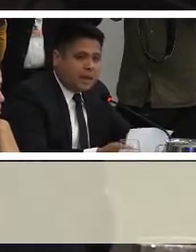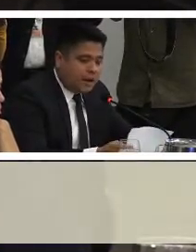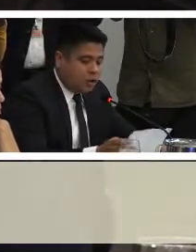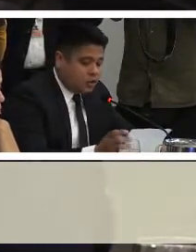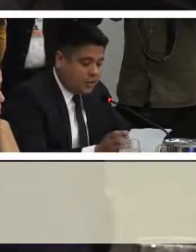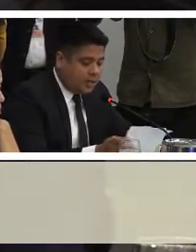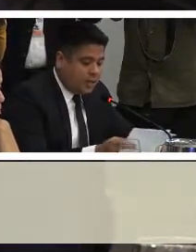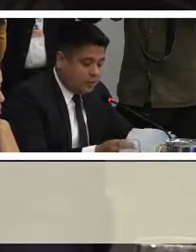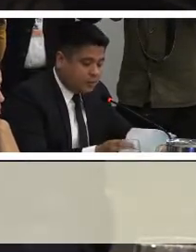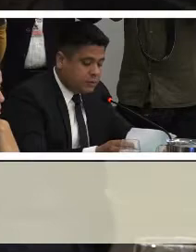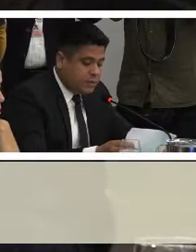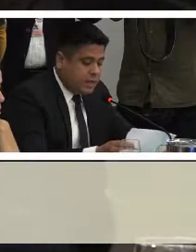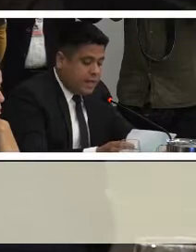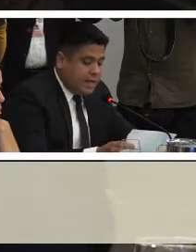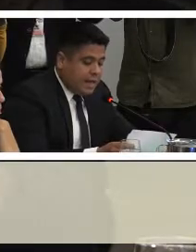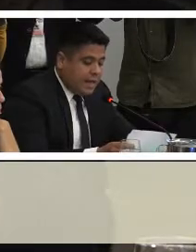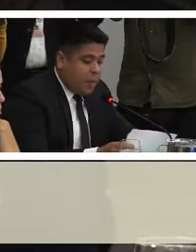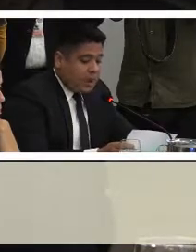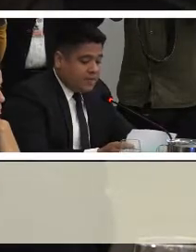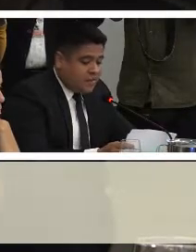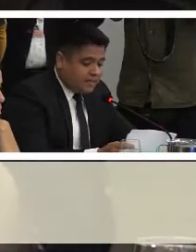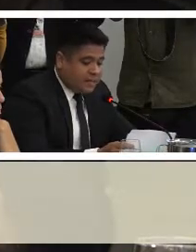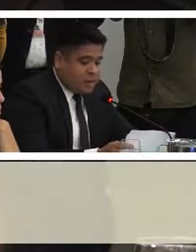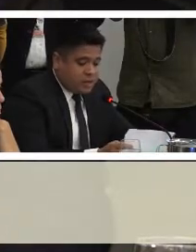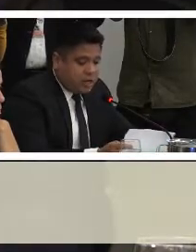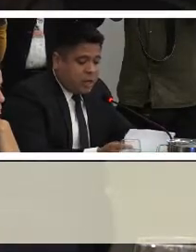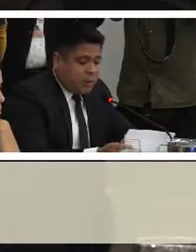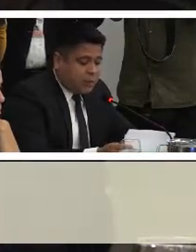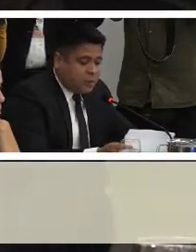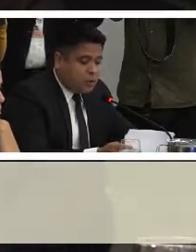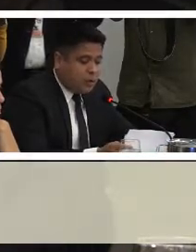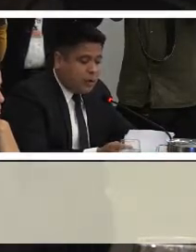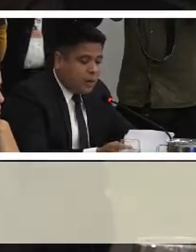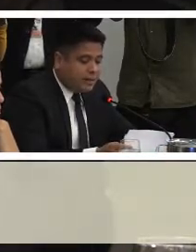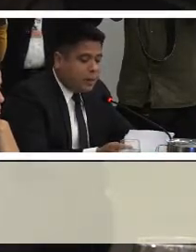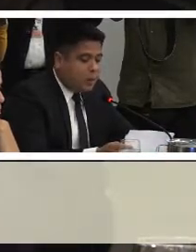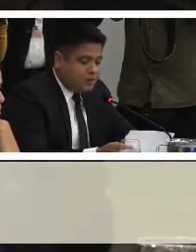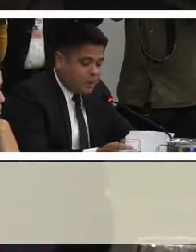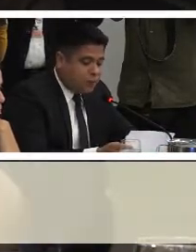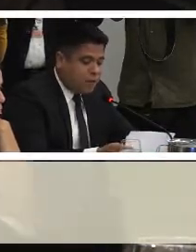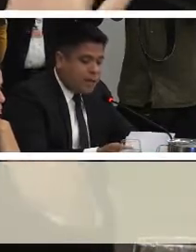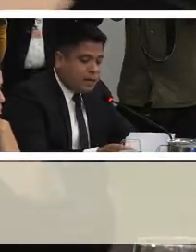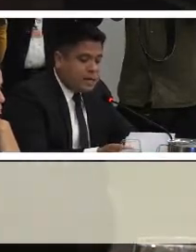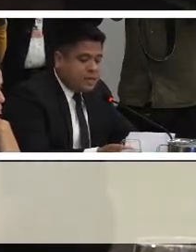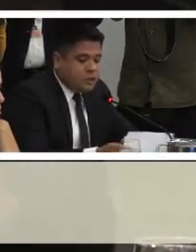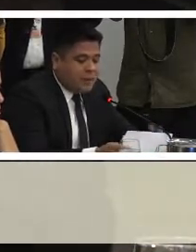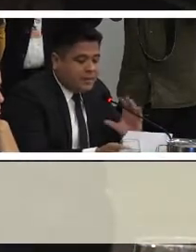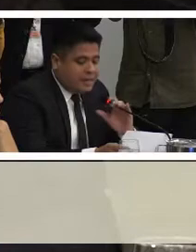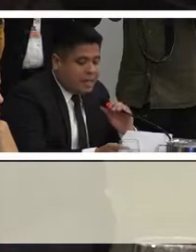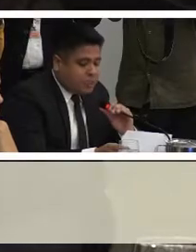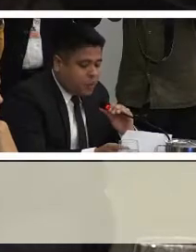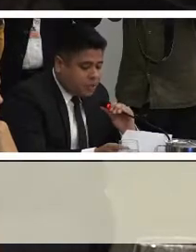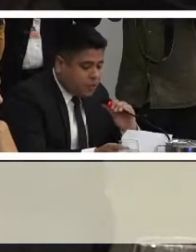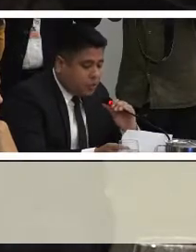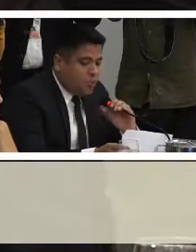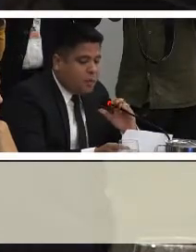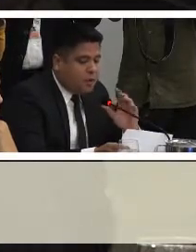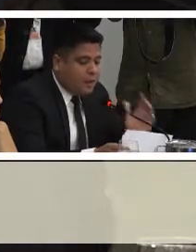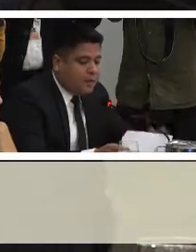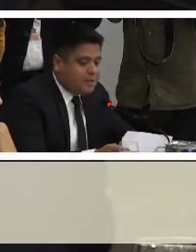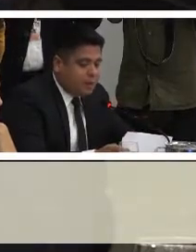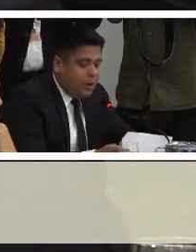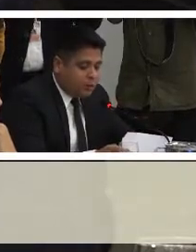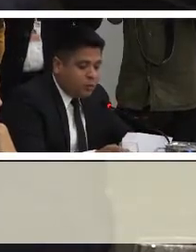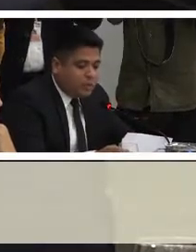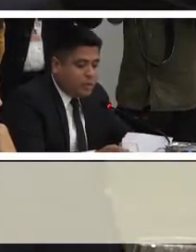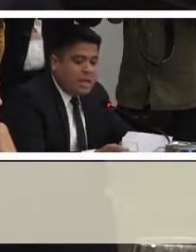pudimos obtener los siguientes datos. Que aunque el 67% de la población sorda completa educación secundaria, solamente el 10% domina